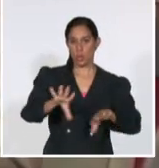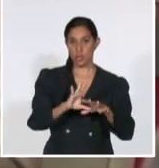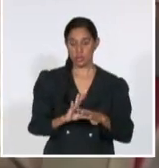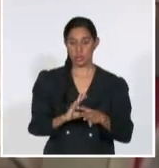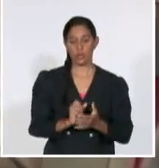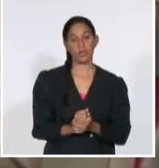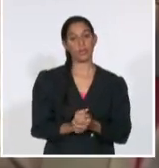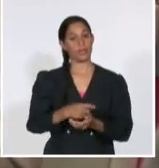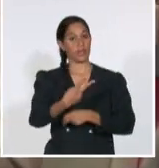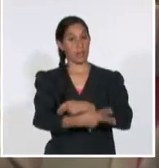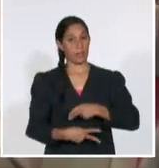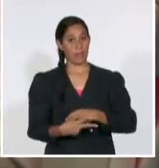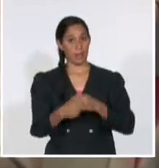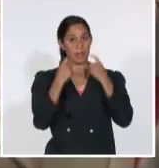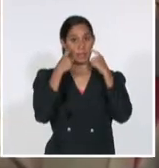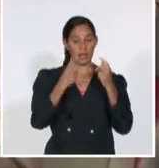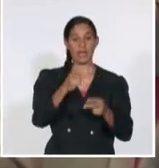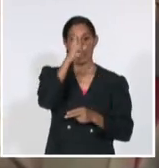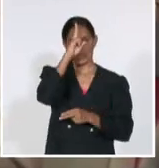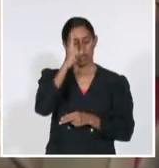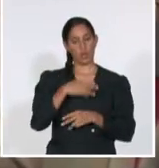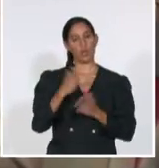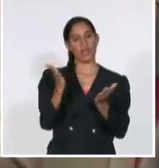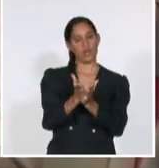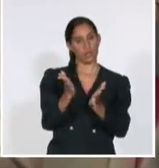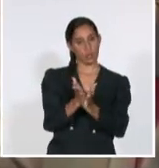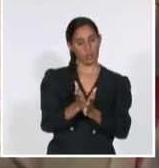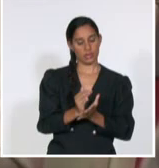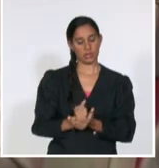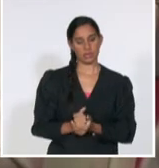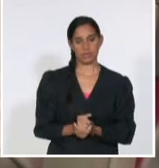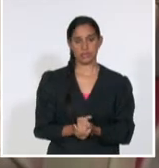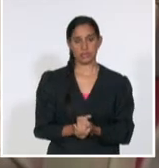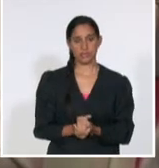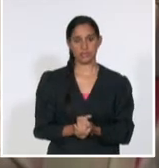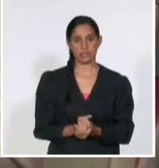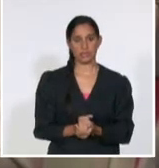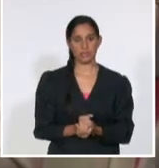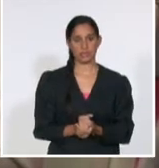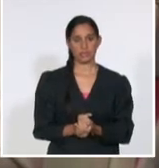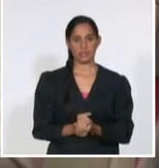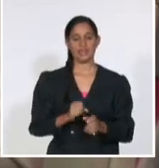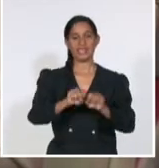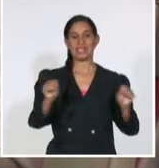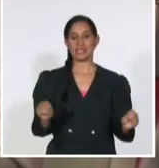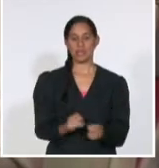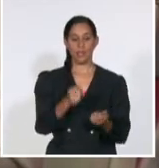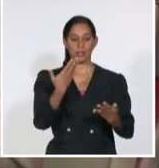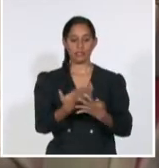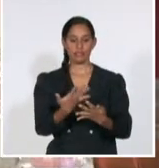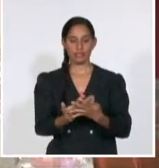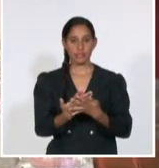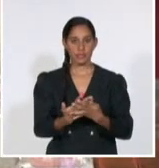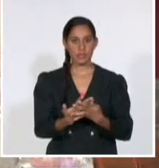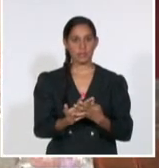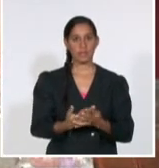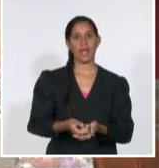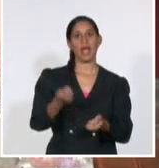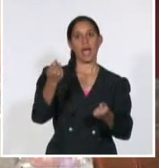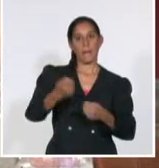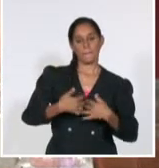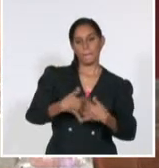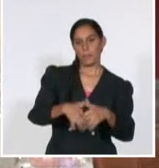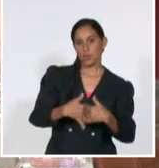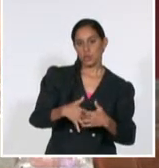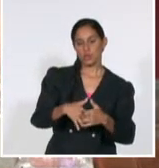vitales como la salud y la educación. El sistema empresarial, dijo, está llamado a producir más bienes y servicios de manera